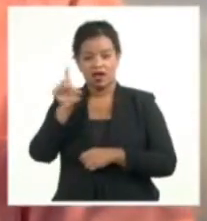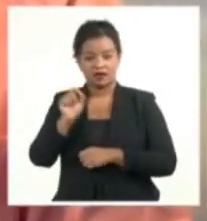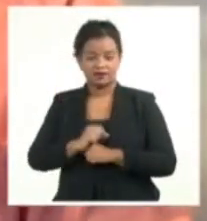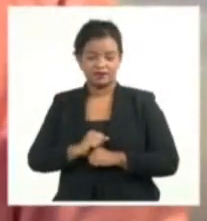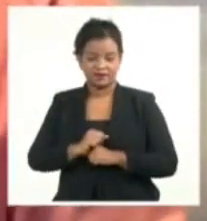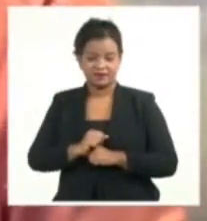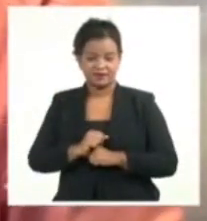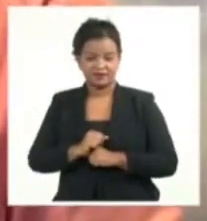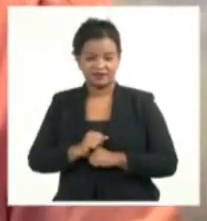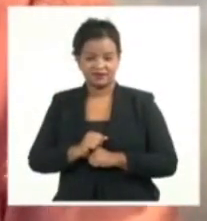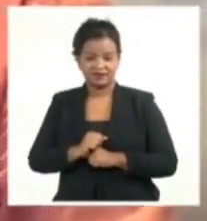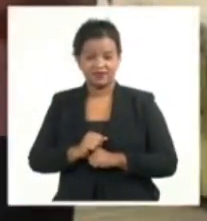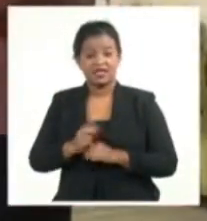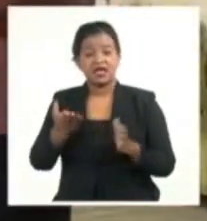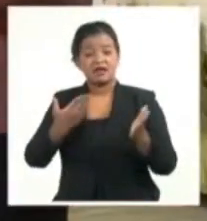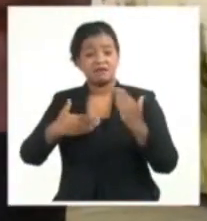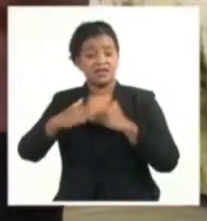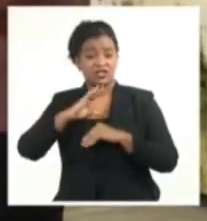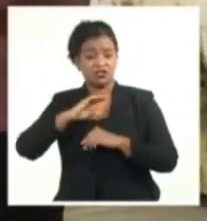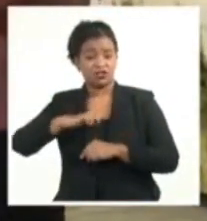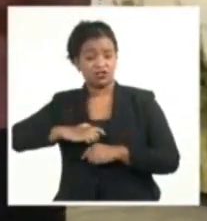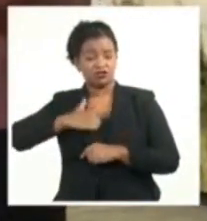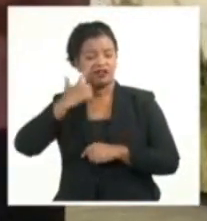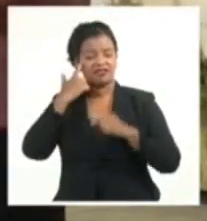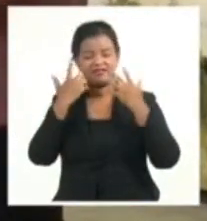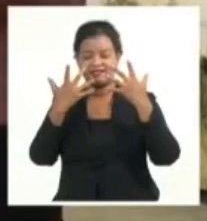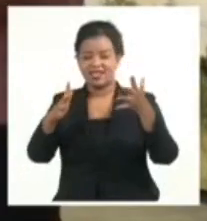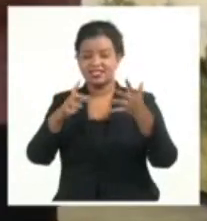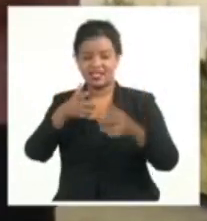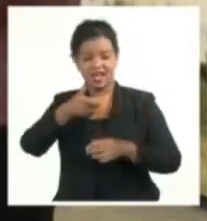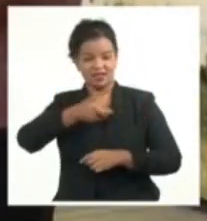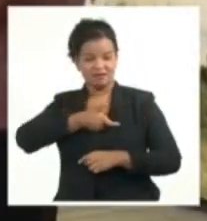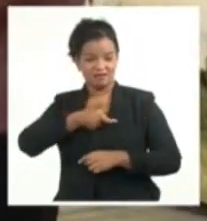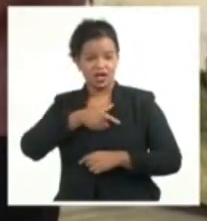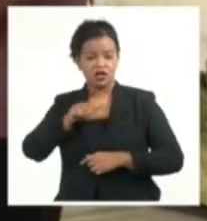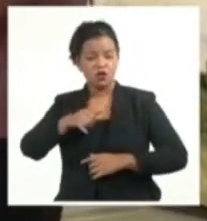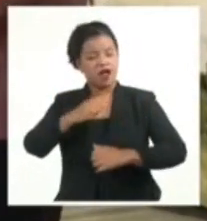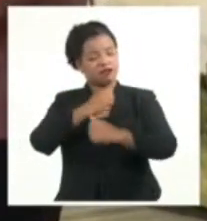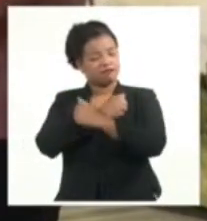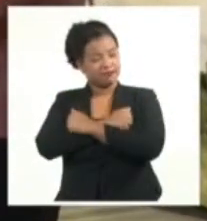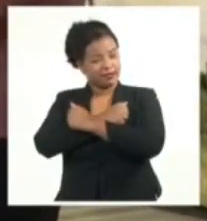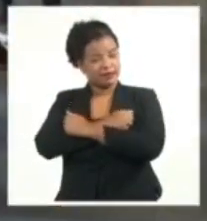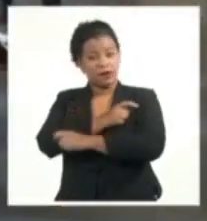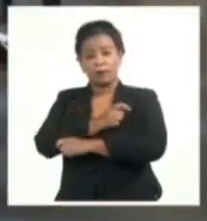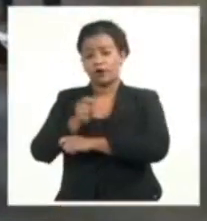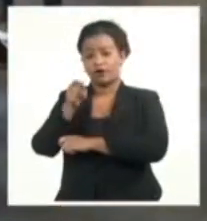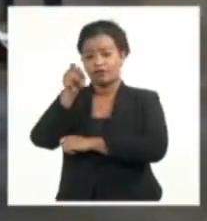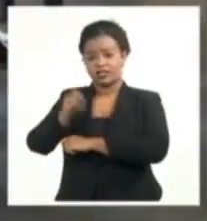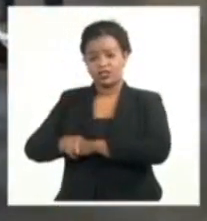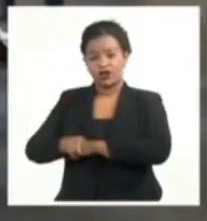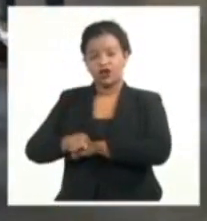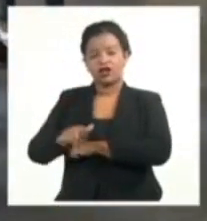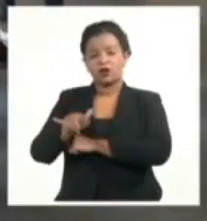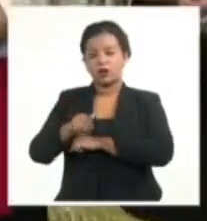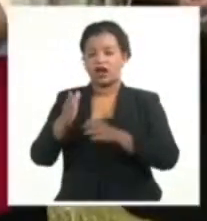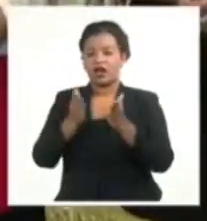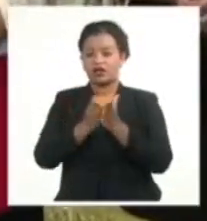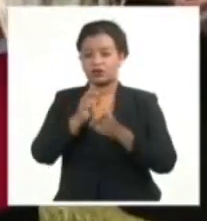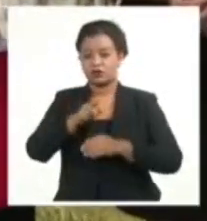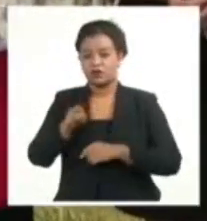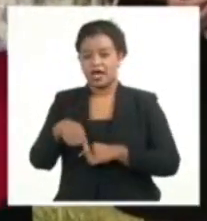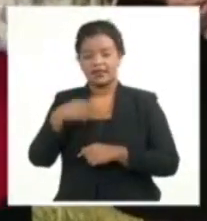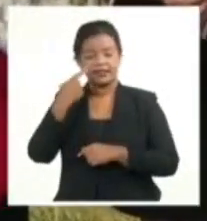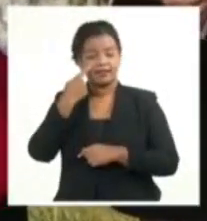Alpidio Alonso Grau, felicitó a los condecorados. Extendió el abrazo a los maestros y a los alumnos sin los que sería imposible pensar el